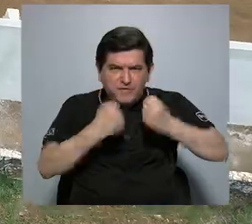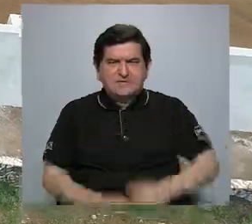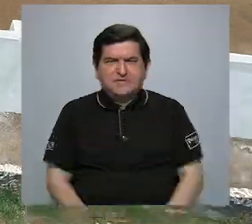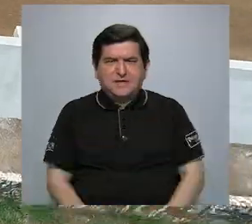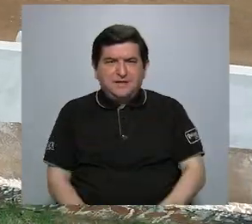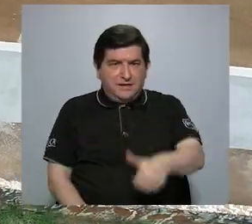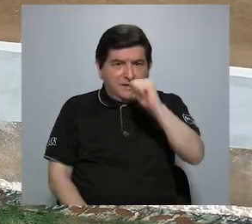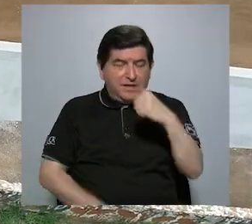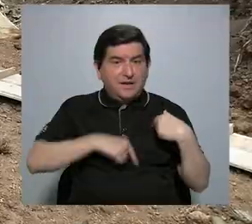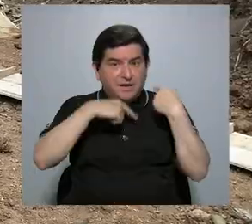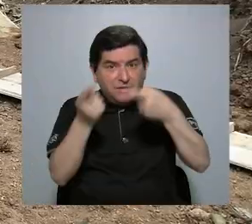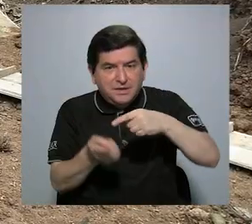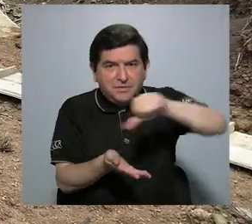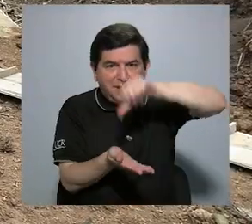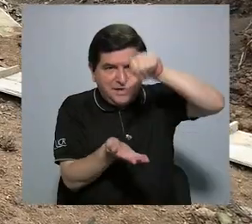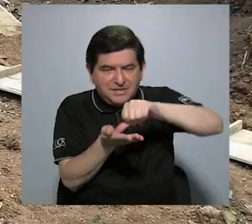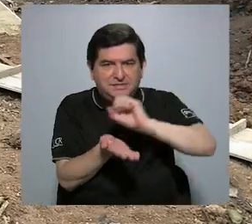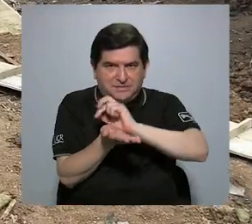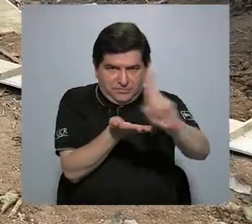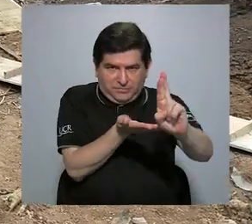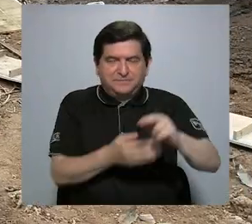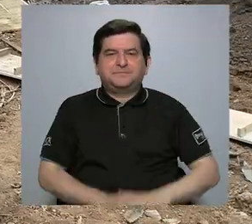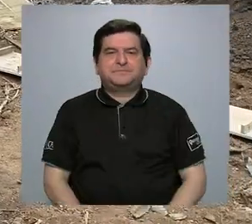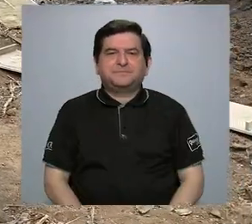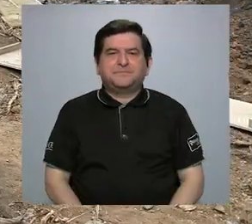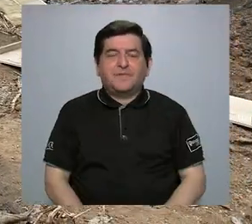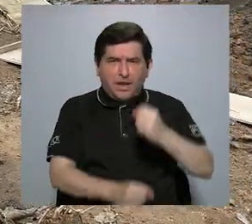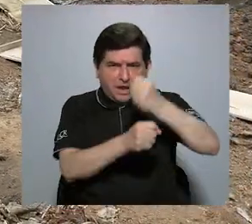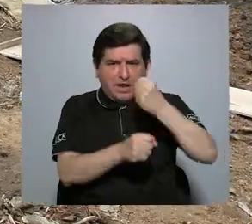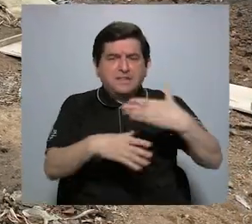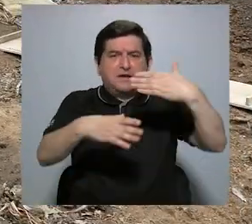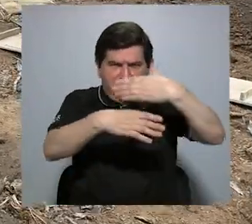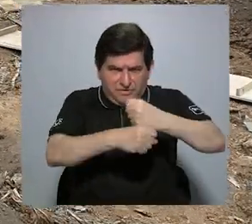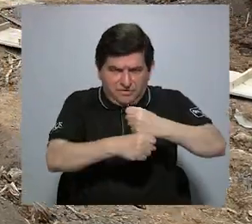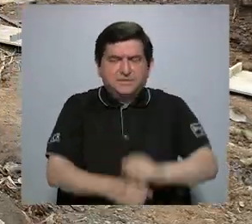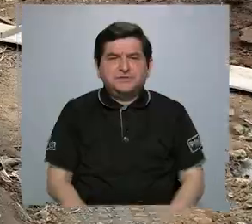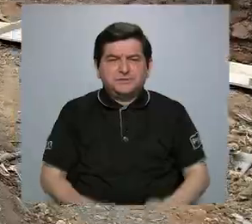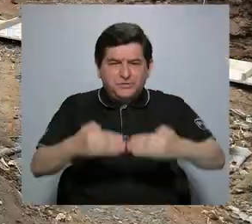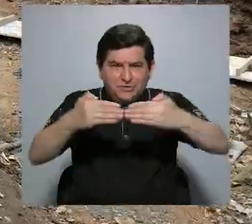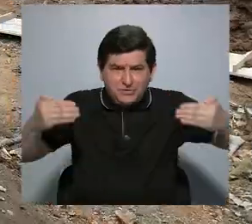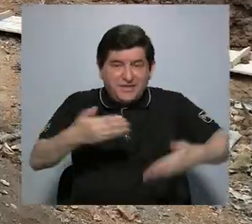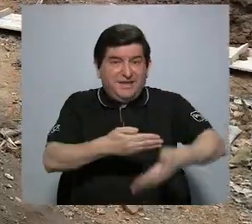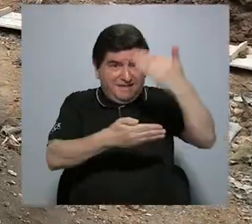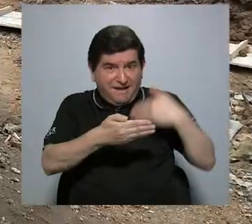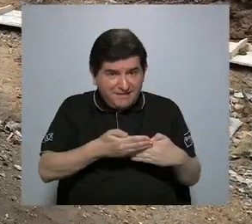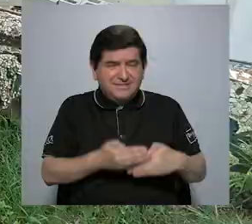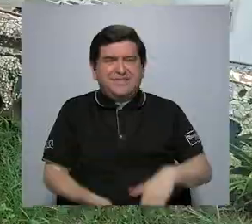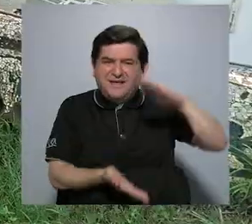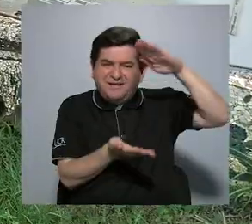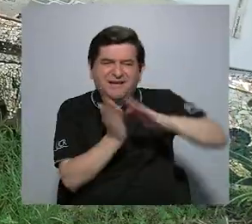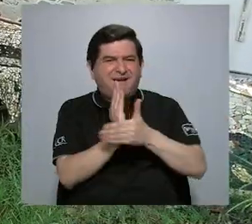cautales que van a la zona urbana de San Ramón. La obra se realizó ya que el dique que se encontraba en el lugar